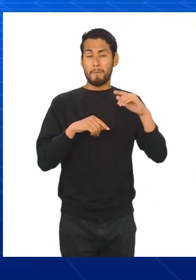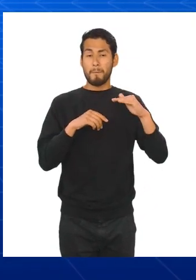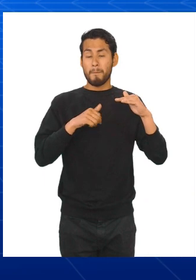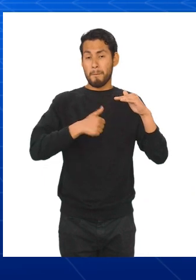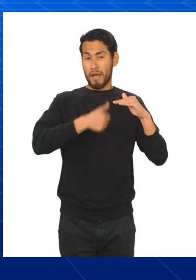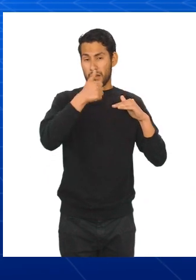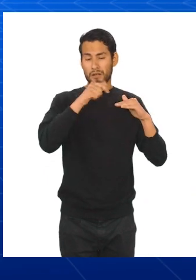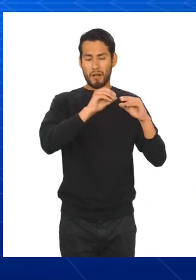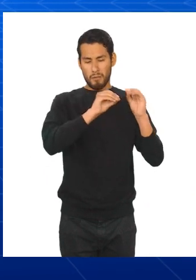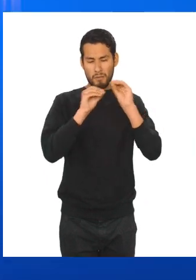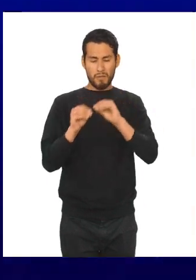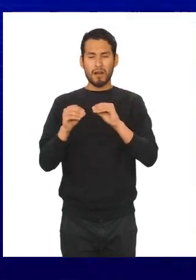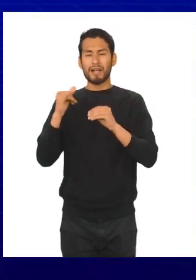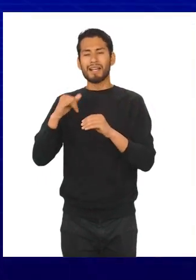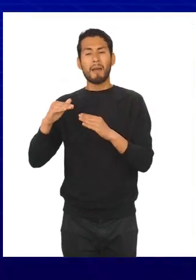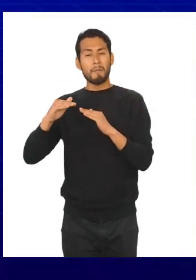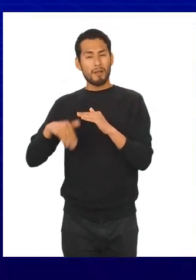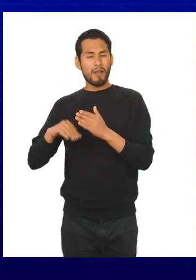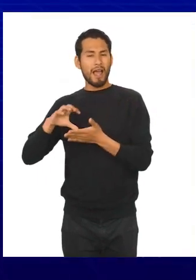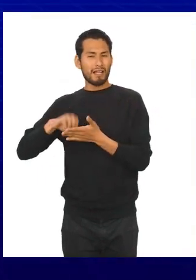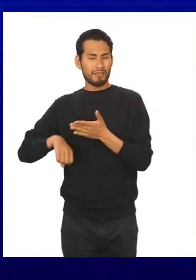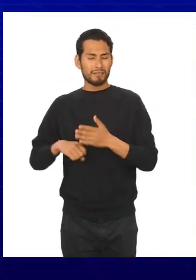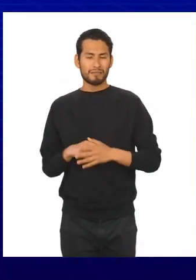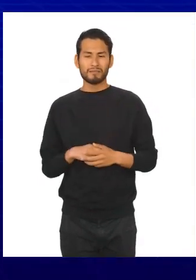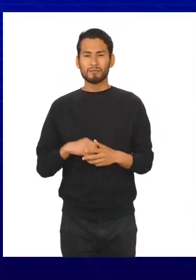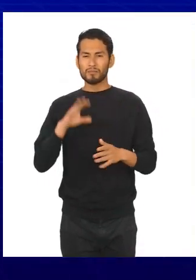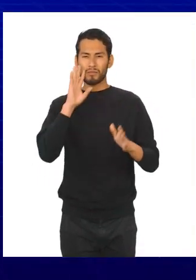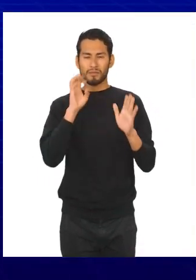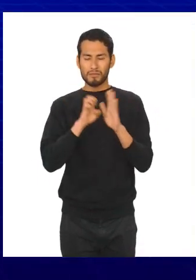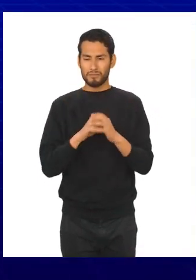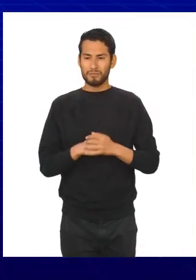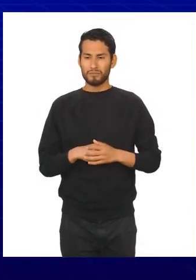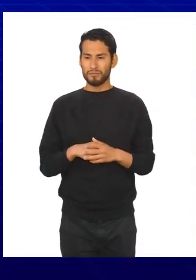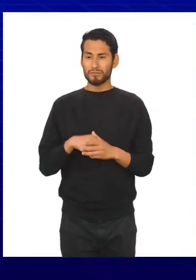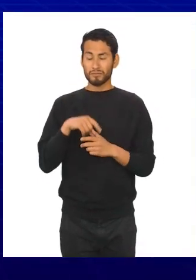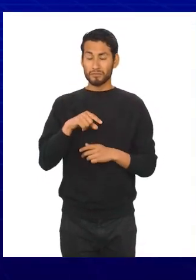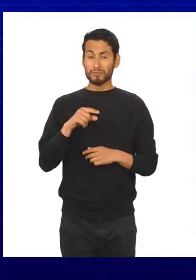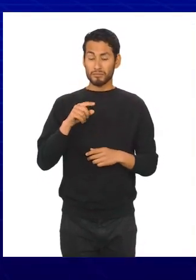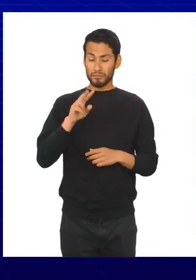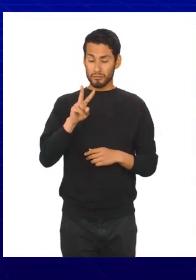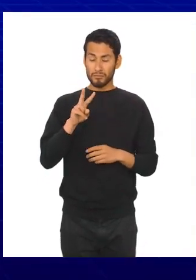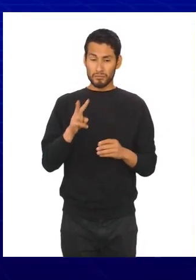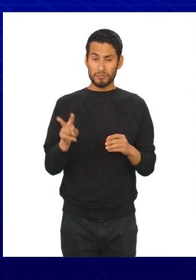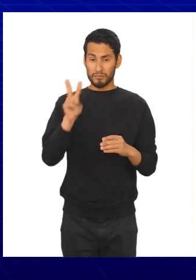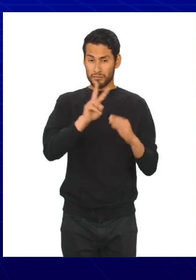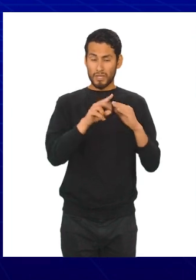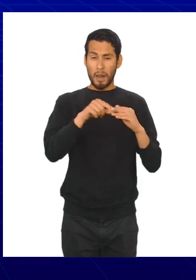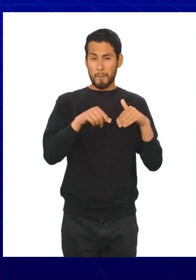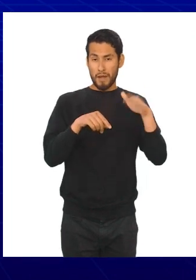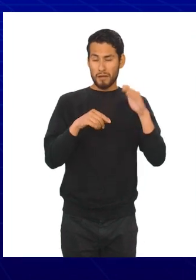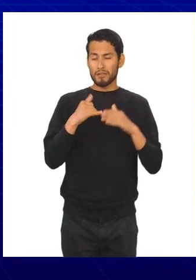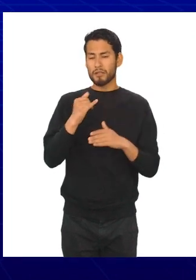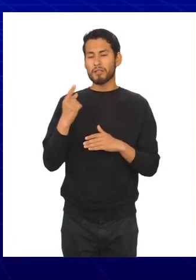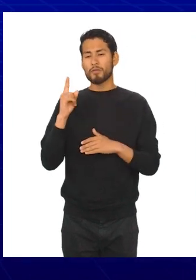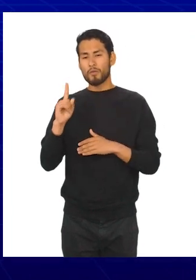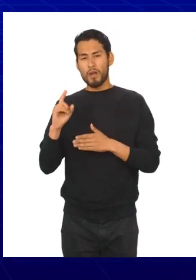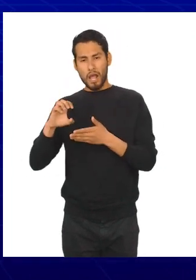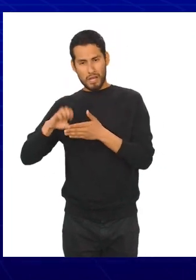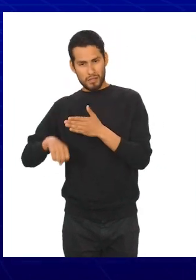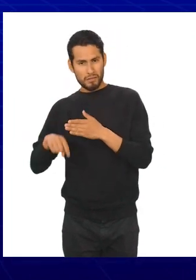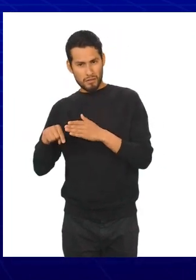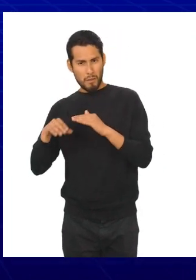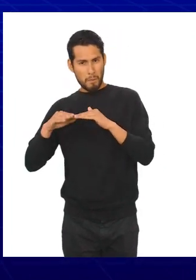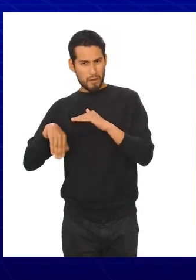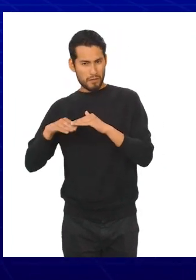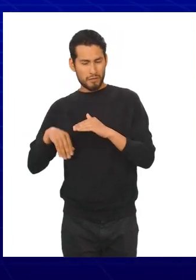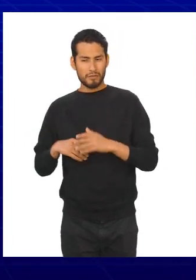mayor y se quita el menor. Como por ejemplo, se podría agregar 2 al valor mayor y quitar 1 al valor menor.